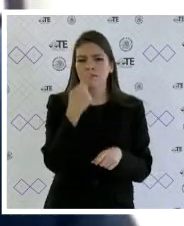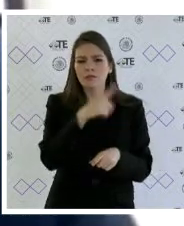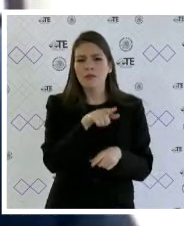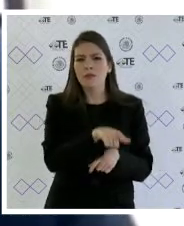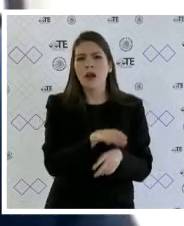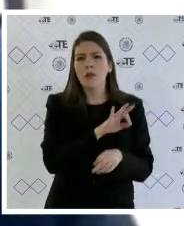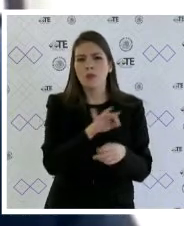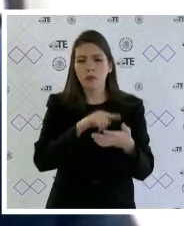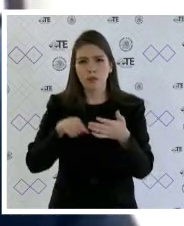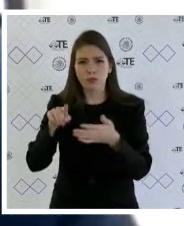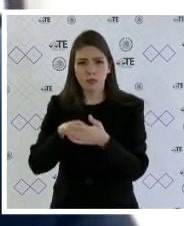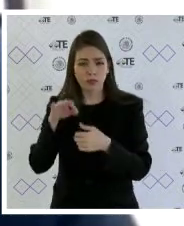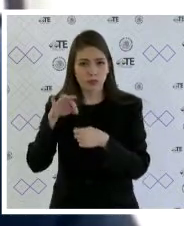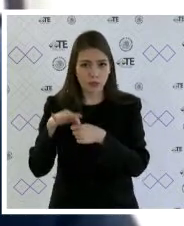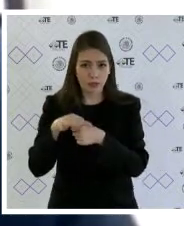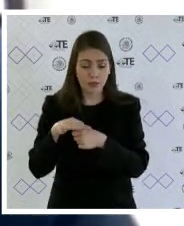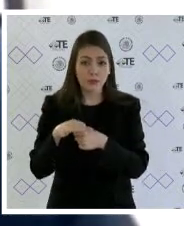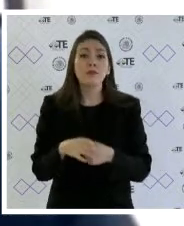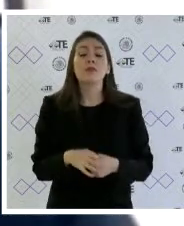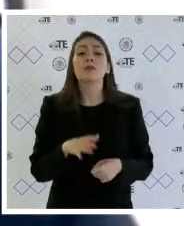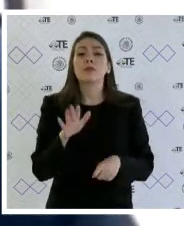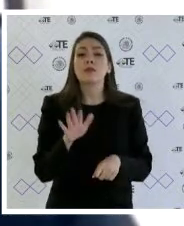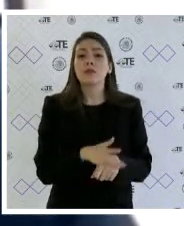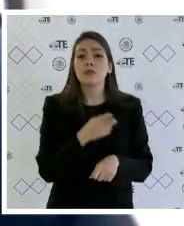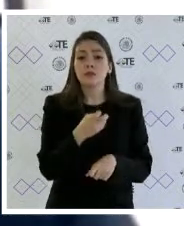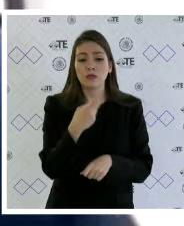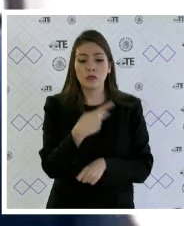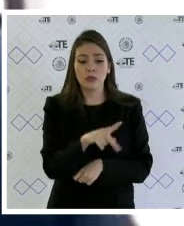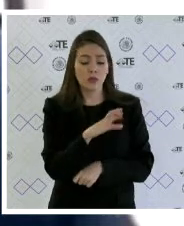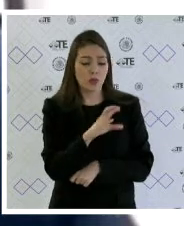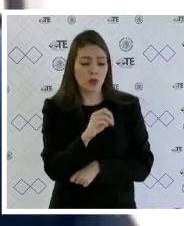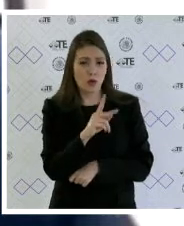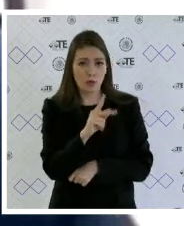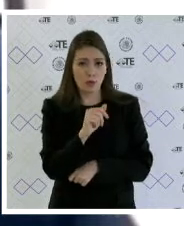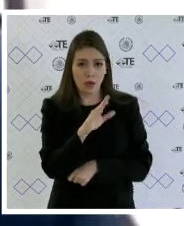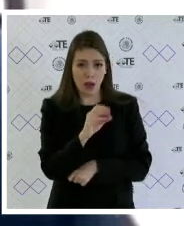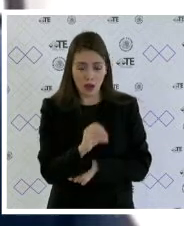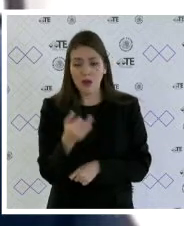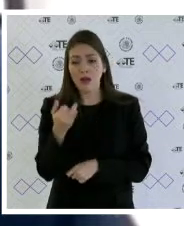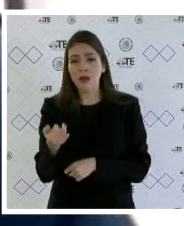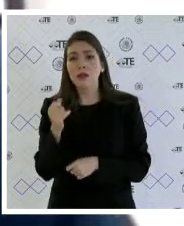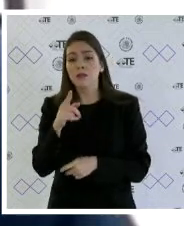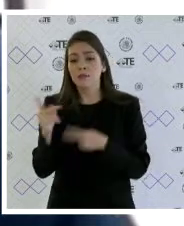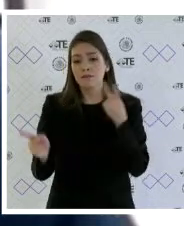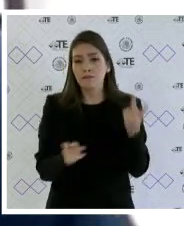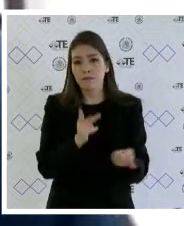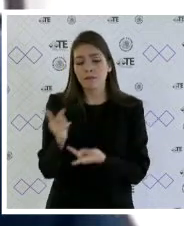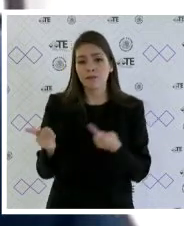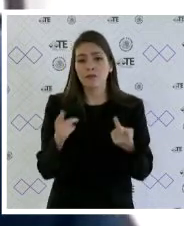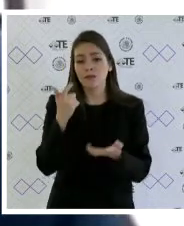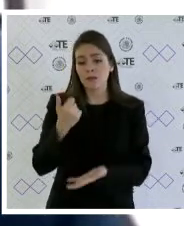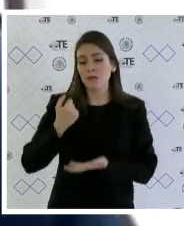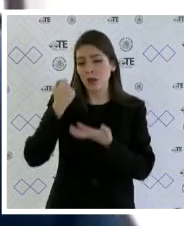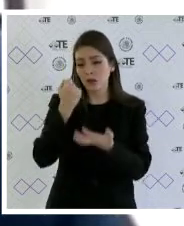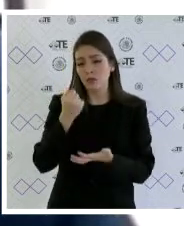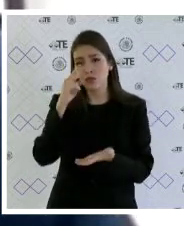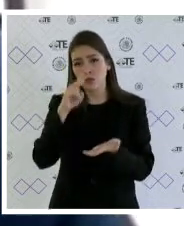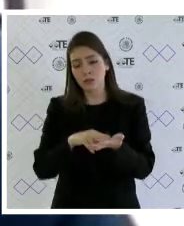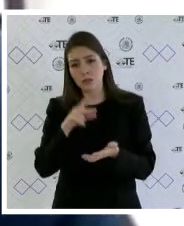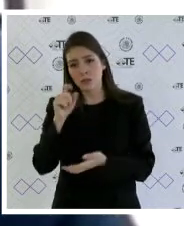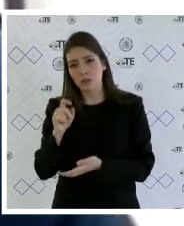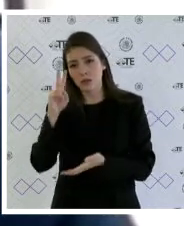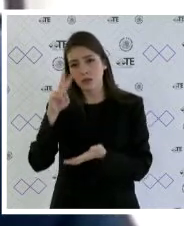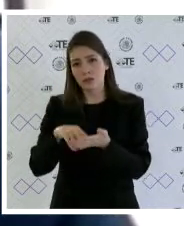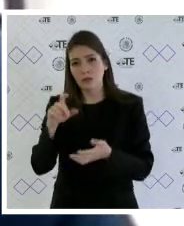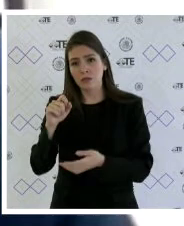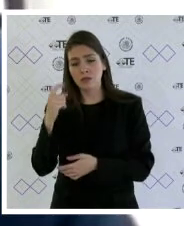jornada electiva como sigue en Asturias respecto a la COPACO y la consulta de presupuesto participativo 2020 y 2021 en Santa María